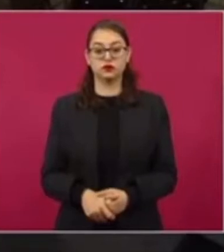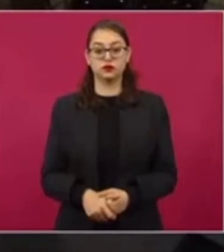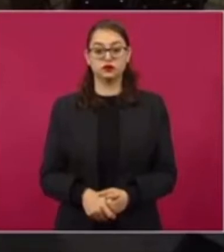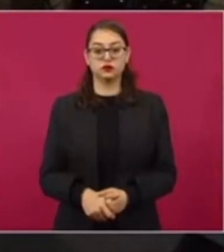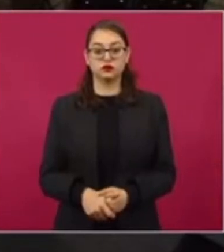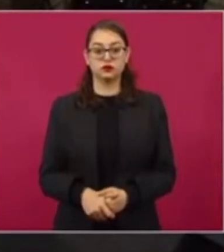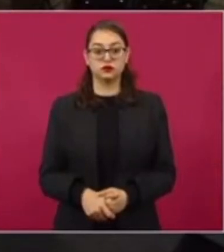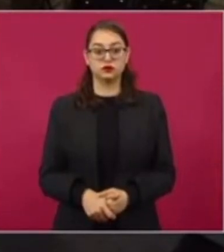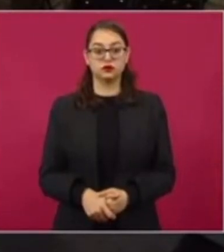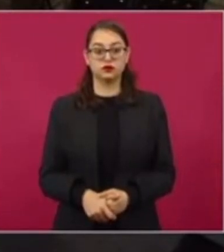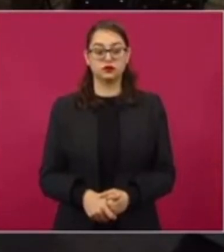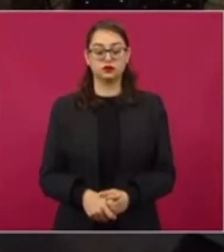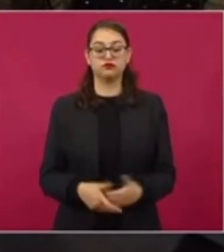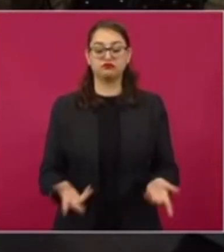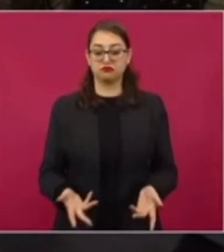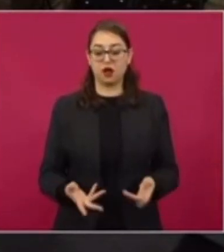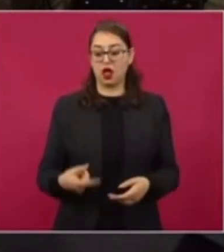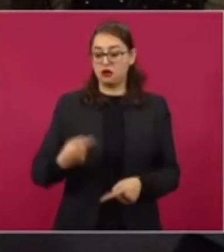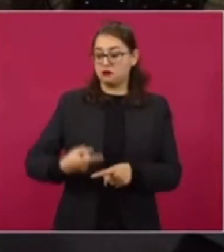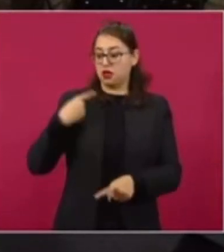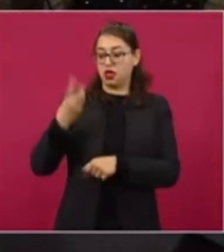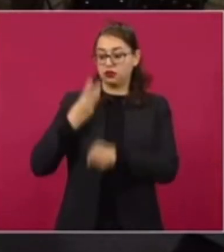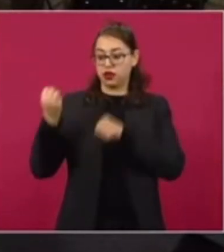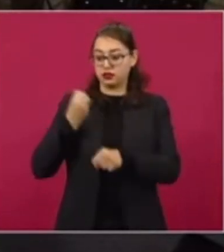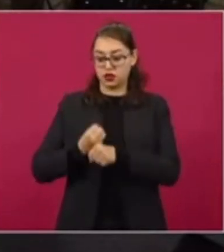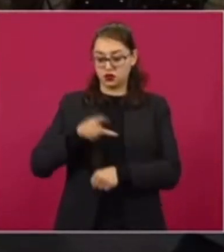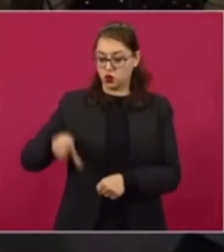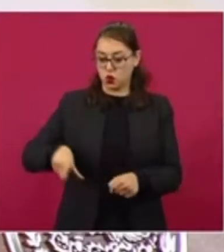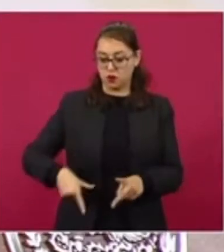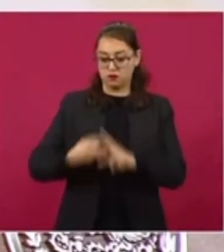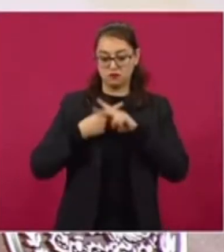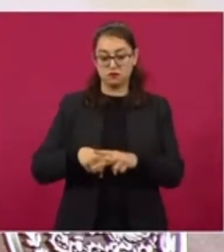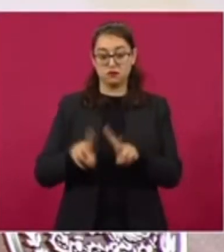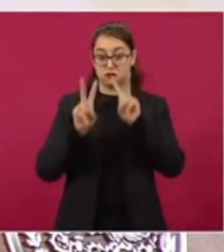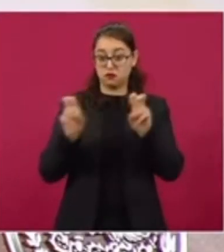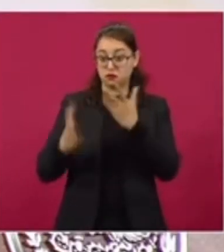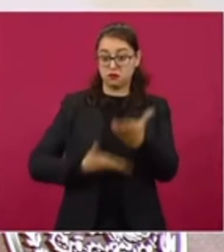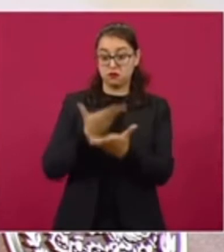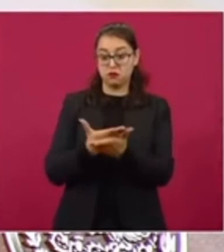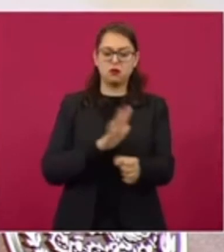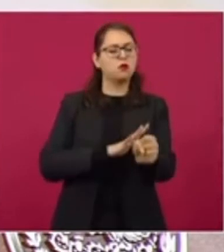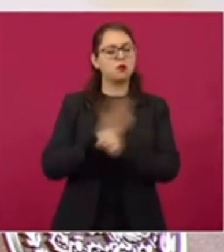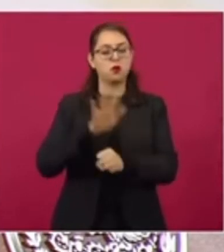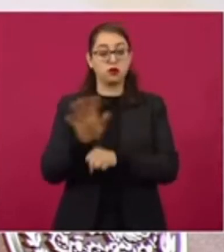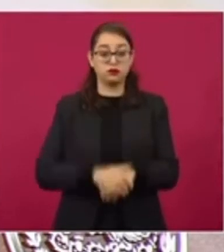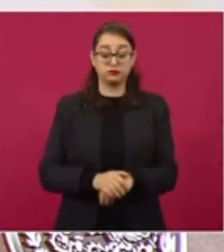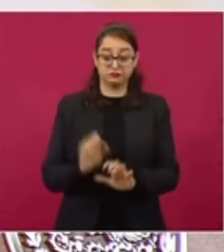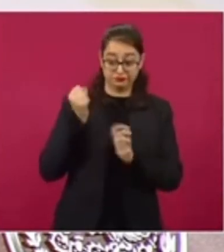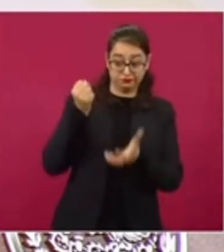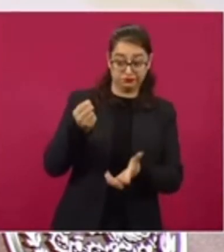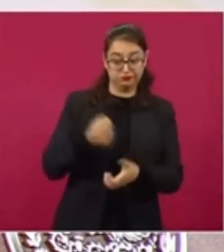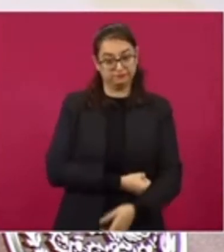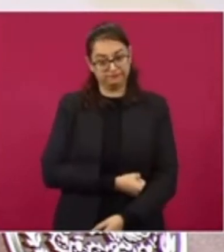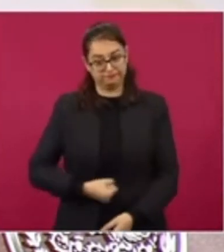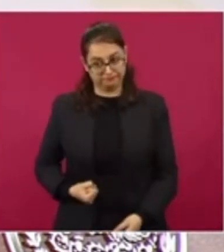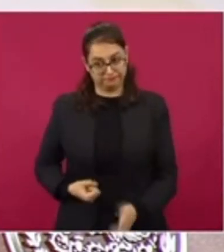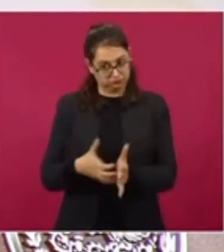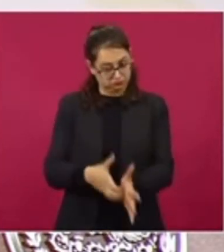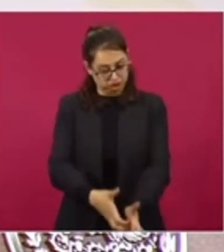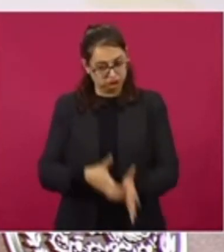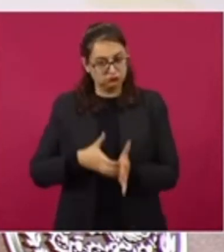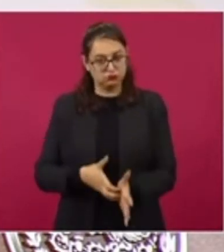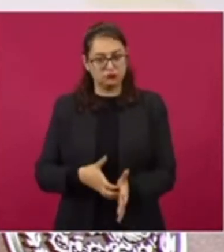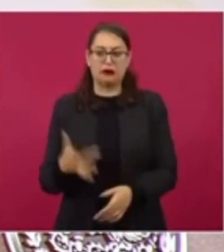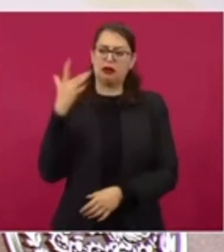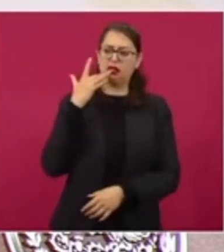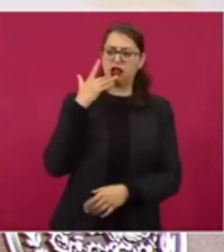Desde los inicios de la actual administración, la política de autoridad republicana combatió el dispendio, la asintuosidad y la frivolidad a expensas